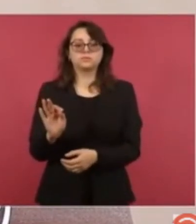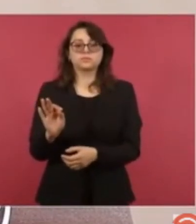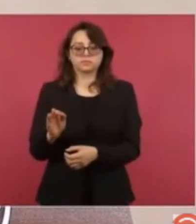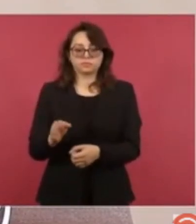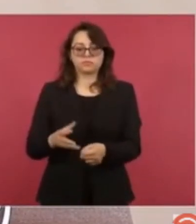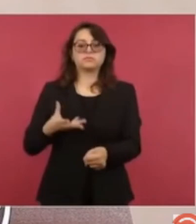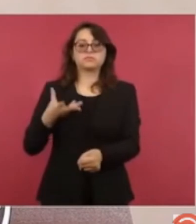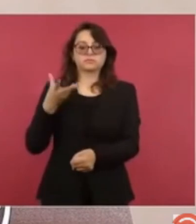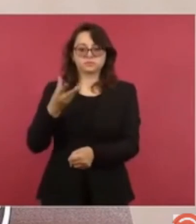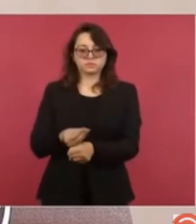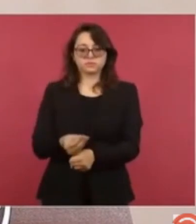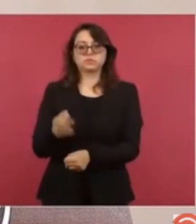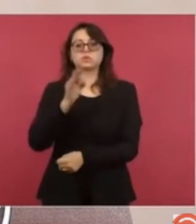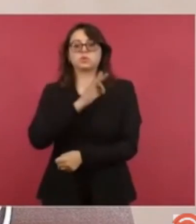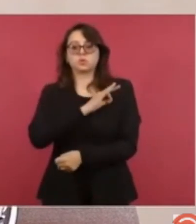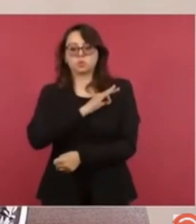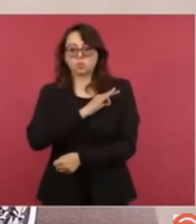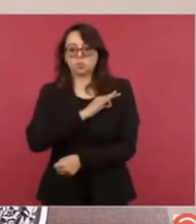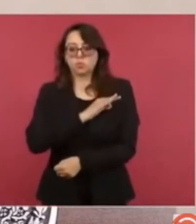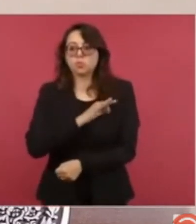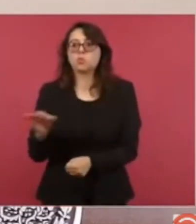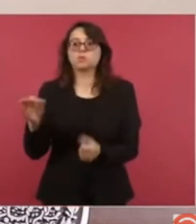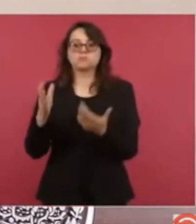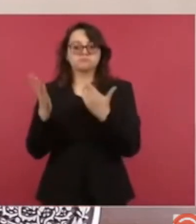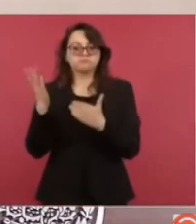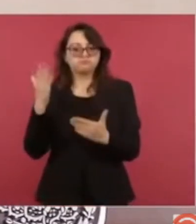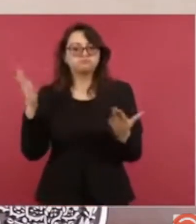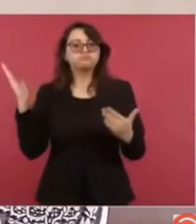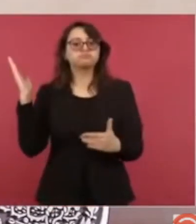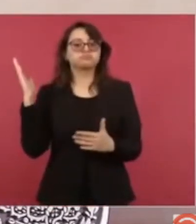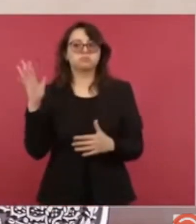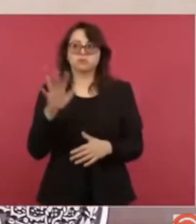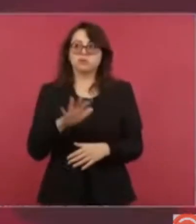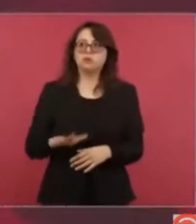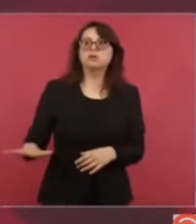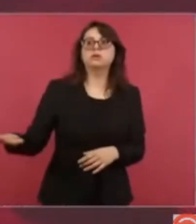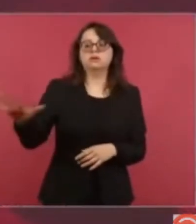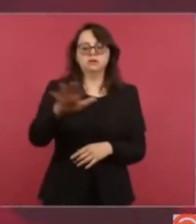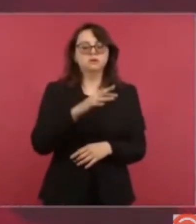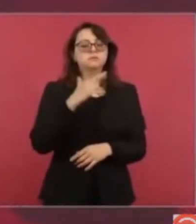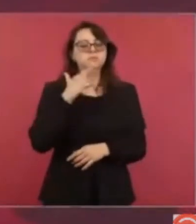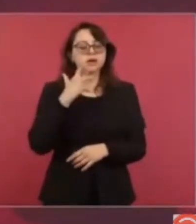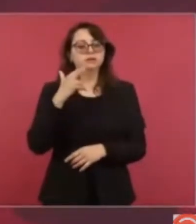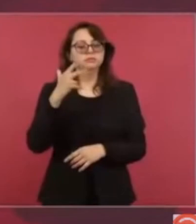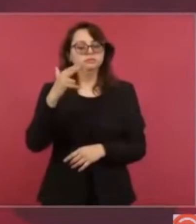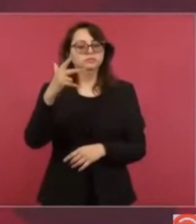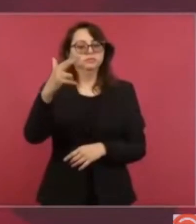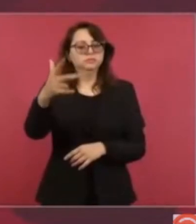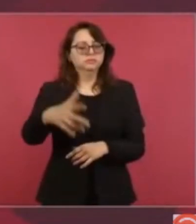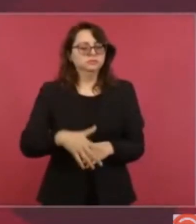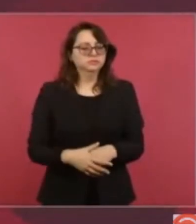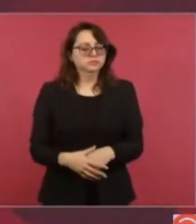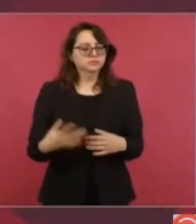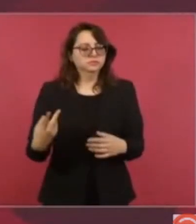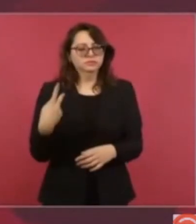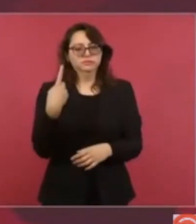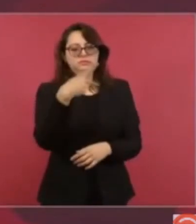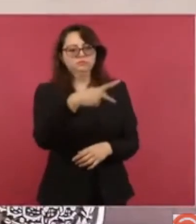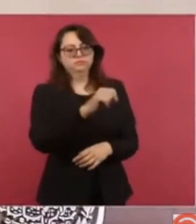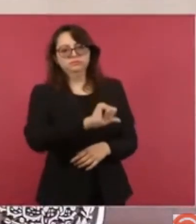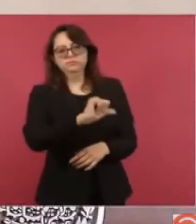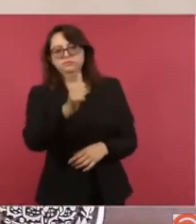se trata de llegar a cancelar